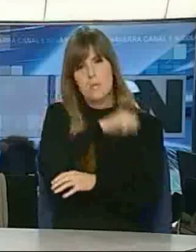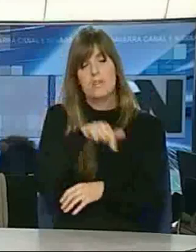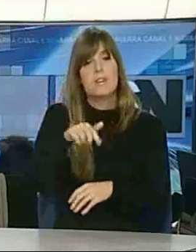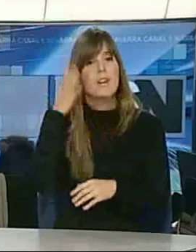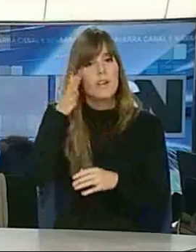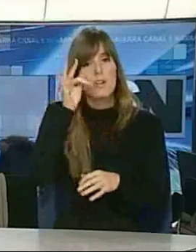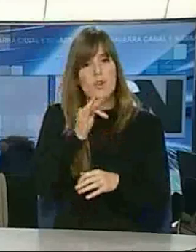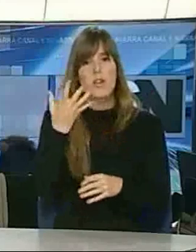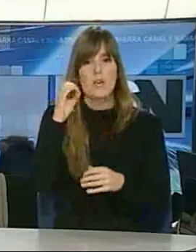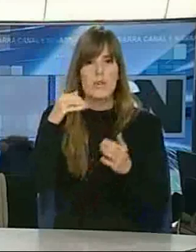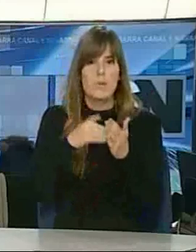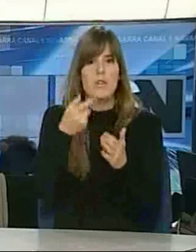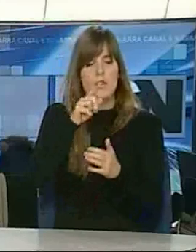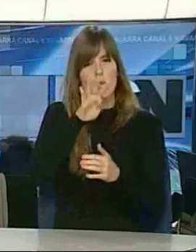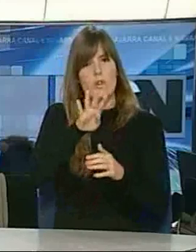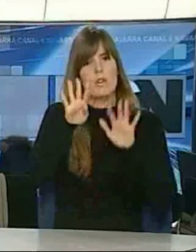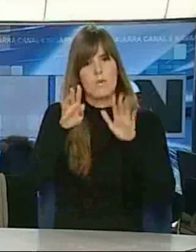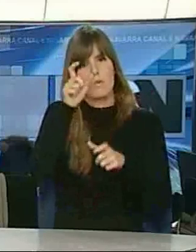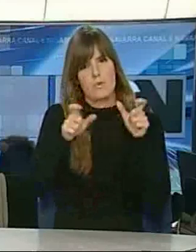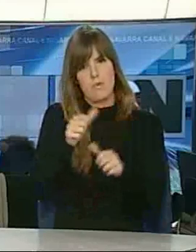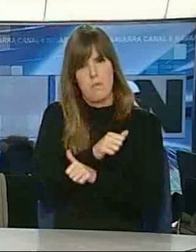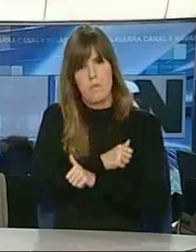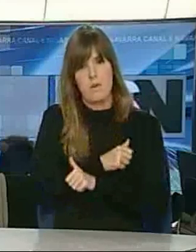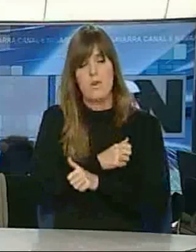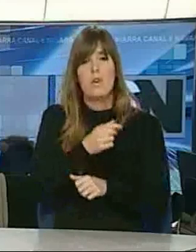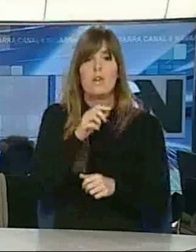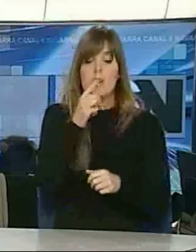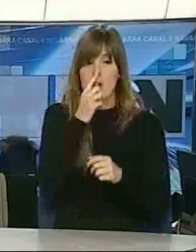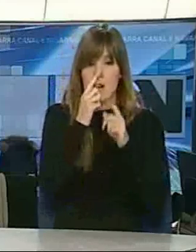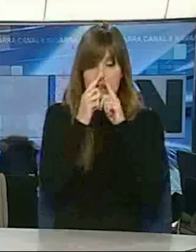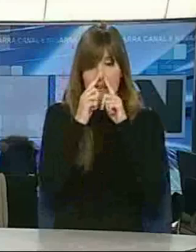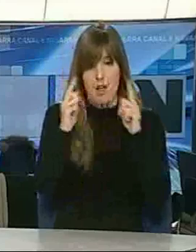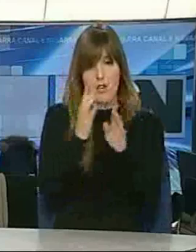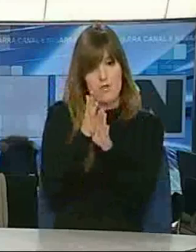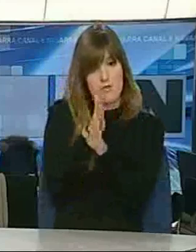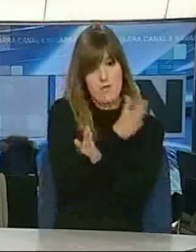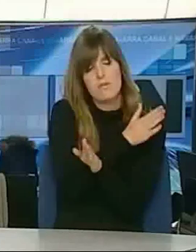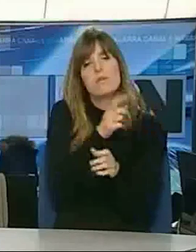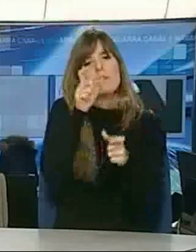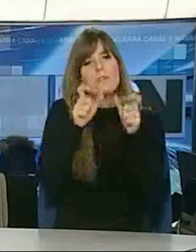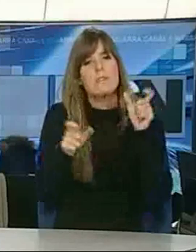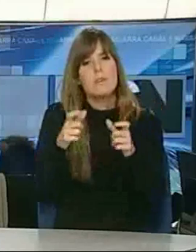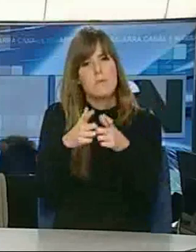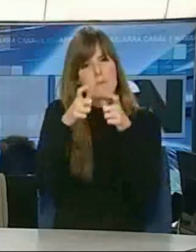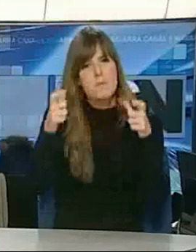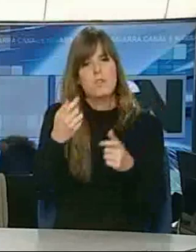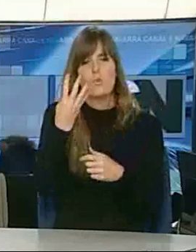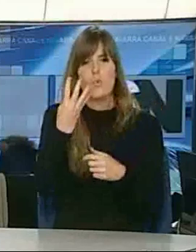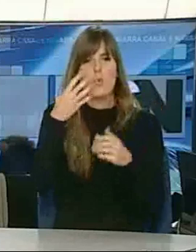a 50.149. En los últimos 12 meses el número de parados en nuestra comunidad ha aumentado en 4.999.